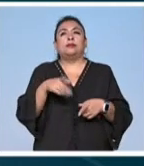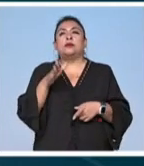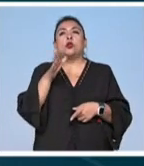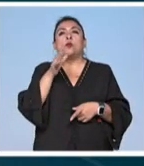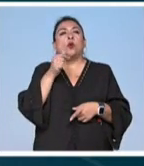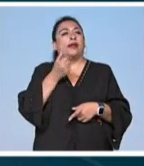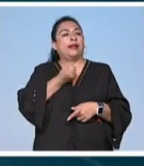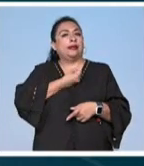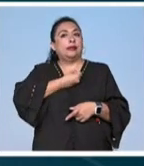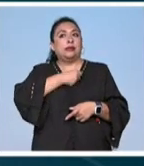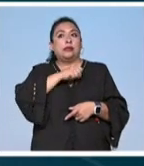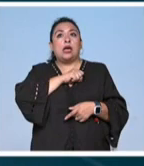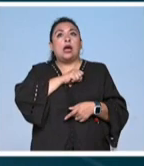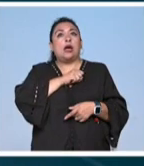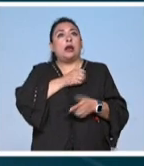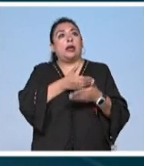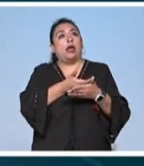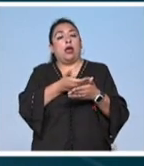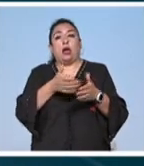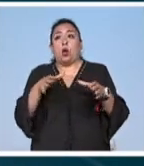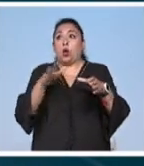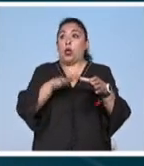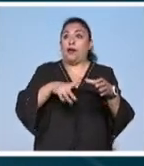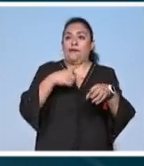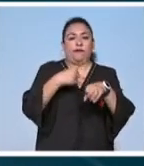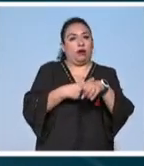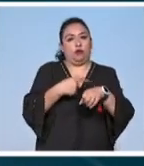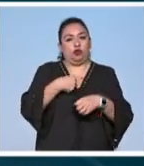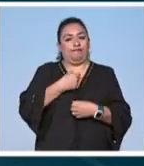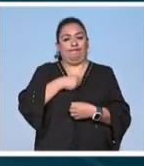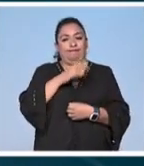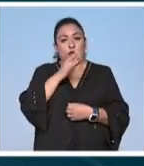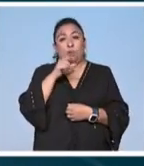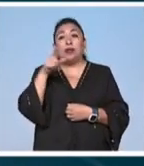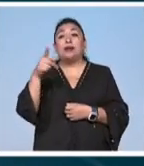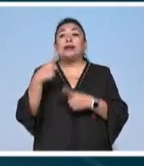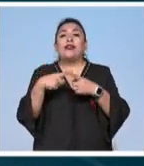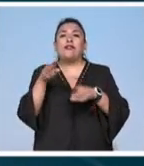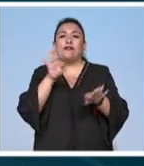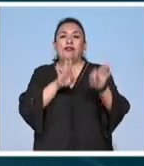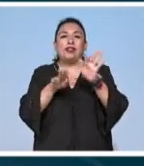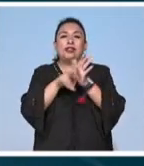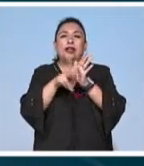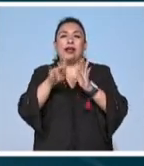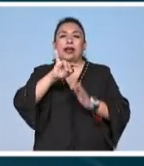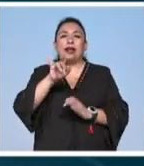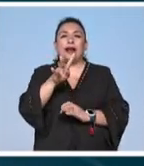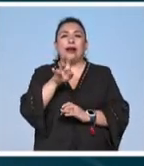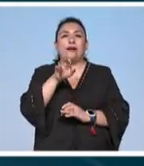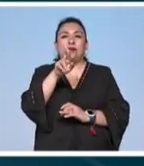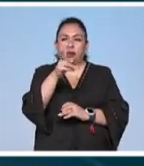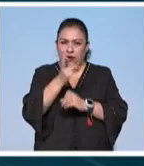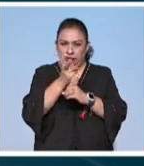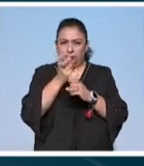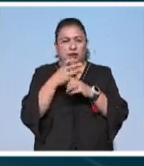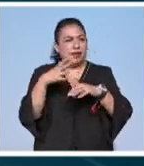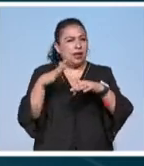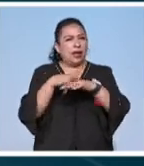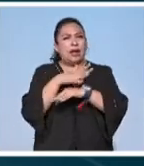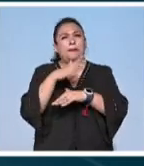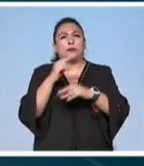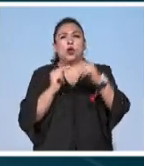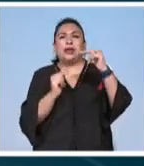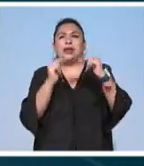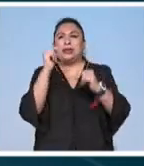puede estar sana en un mundo enfermo así lo asegura el físico y periodista de ciencia javier cruz mena quien invita a cambiar la